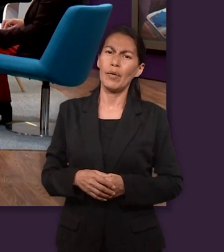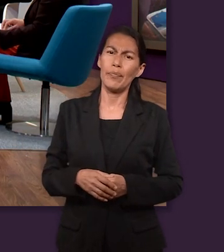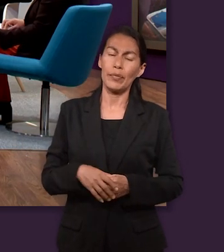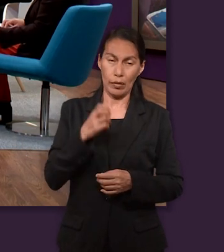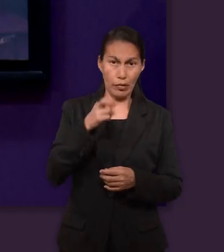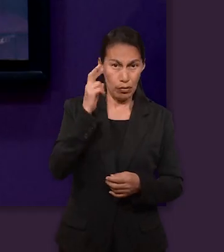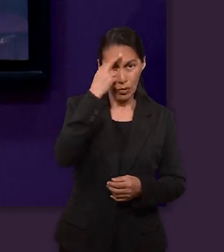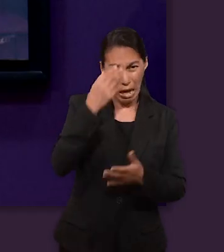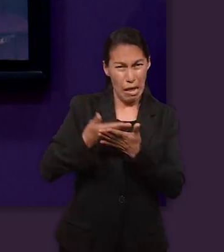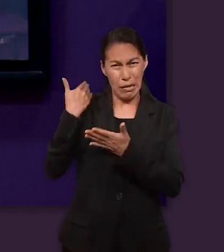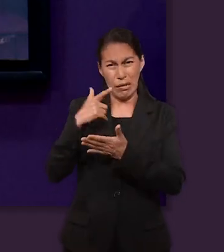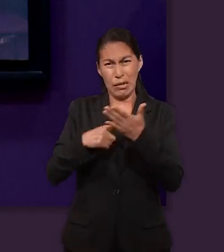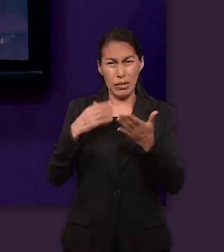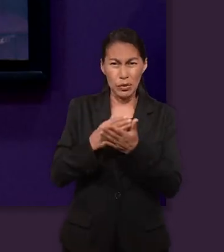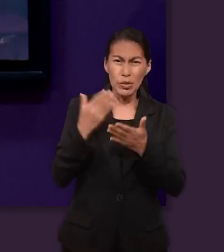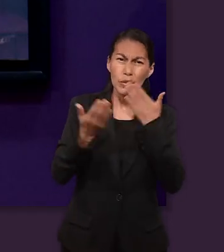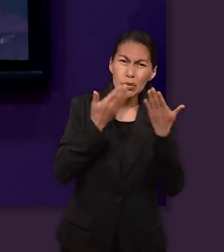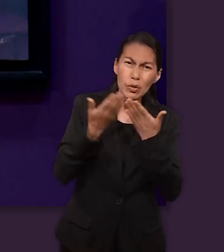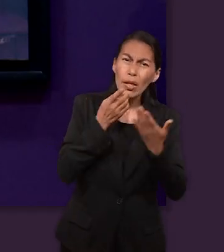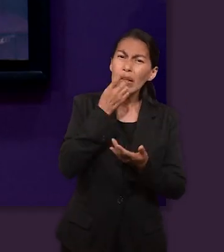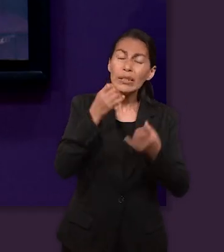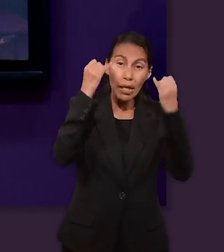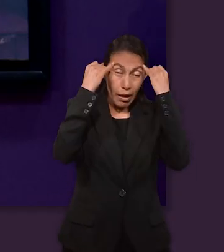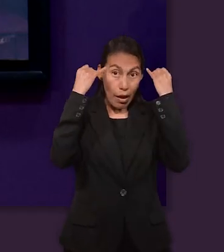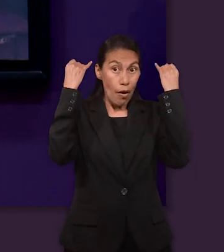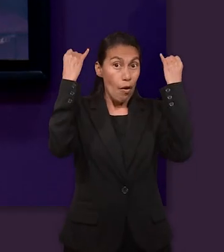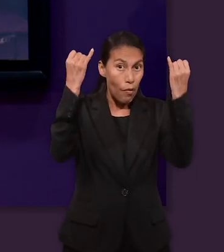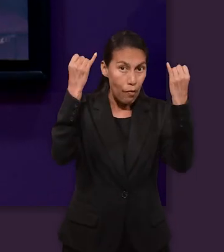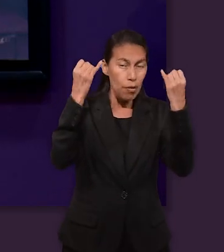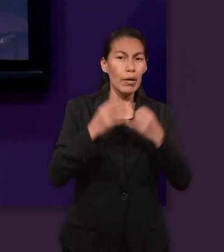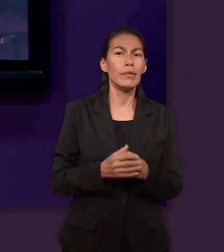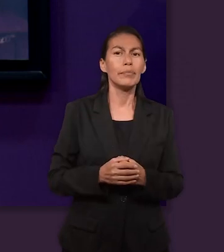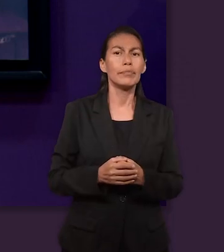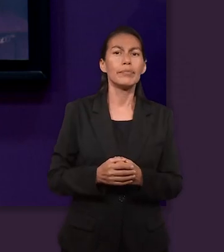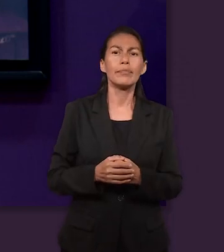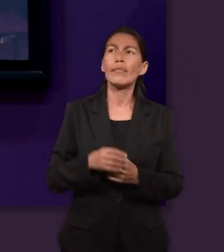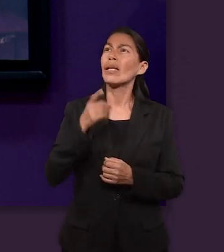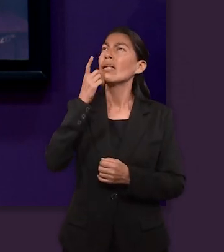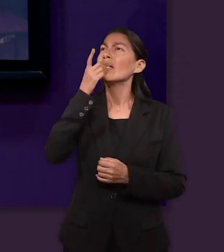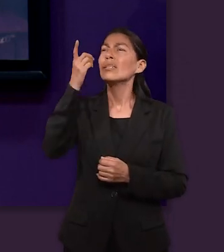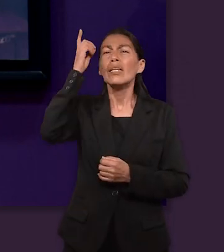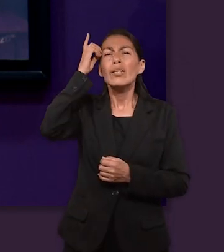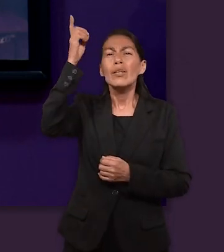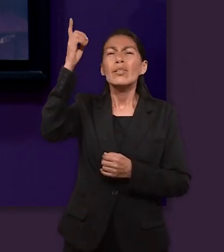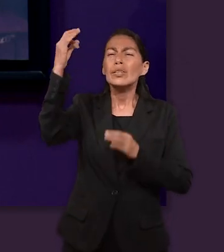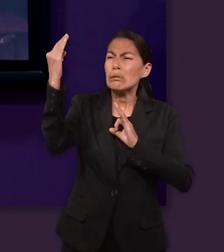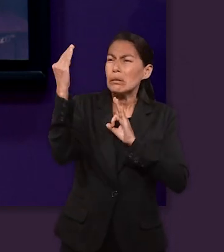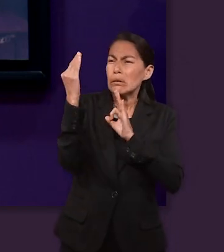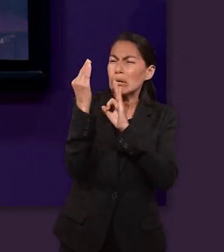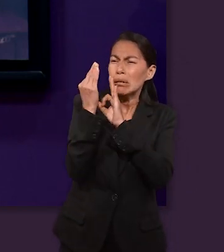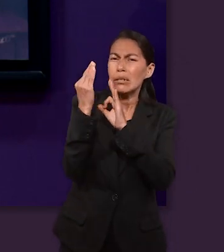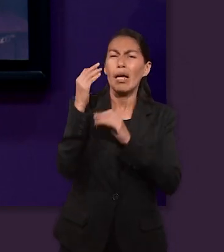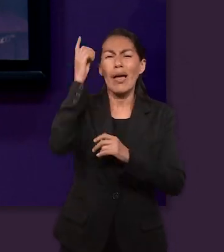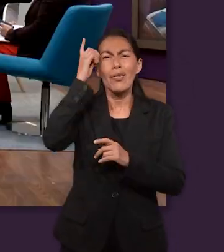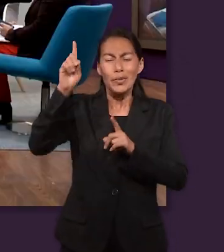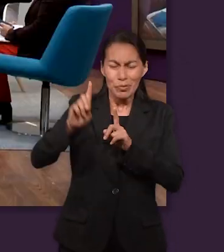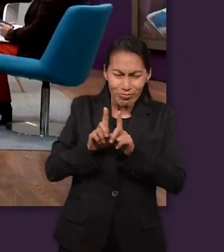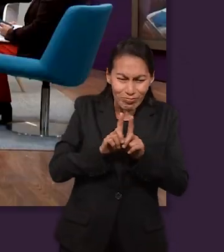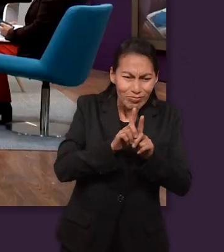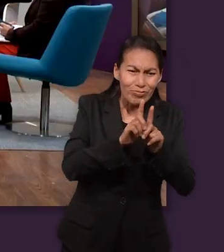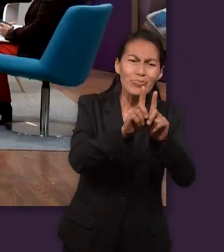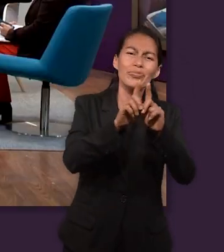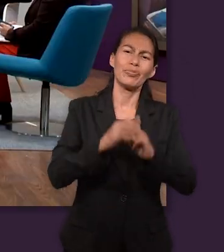estoy usando la palabra Jehová. Si ustedes recordarán en una lección anterior, en un estudio anterior, Jehová es la palabra de para referirse a Dios como un Dios